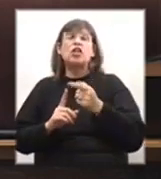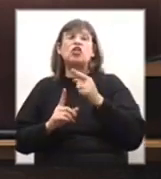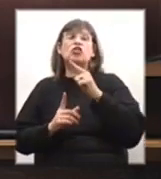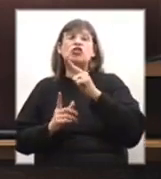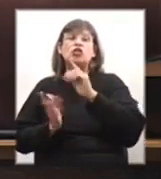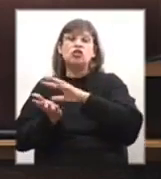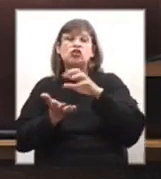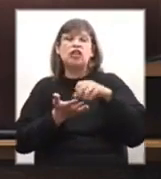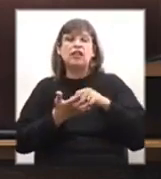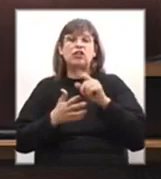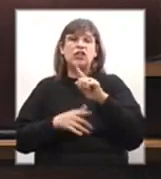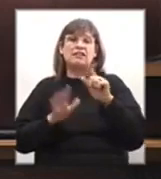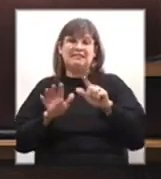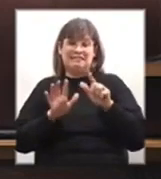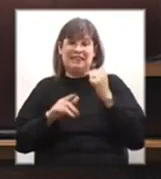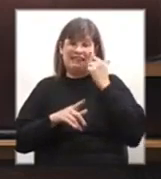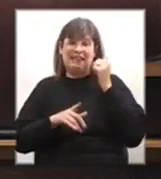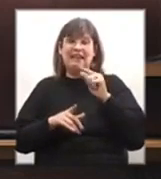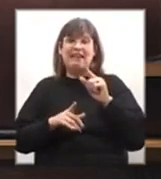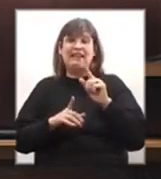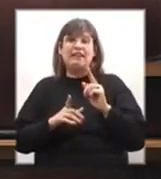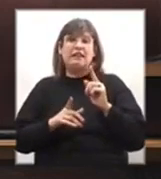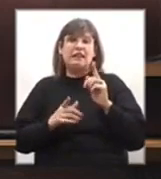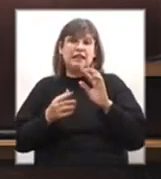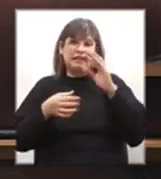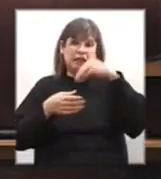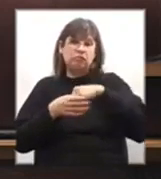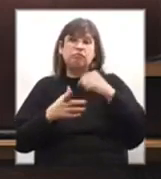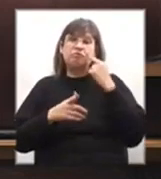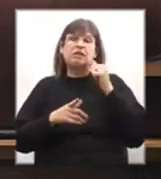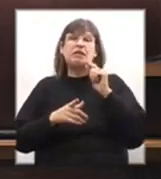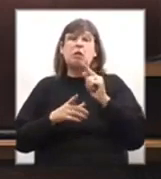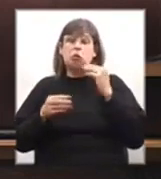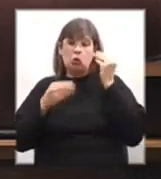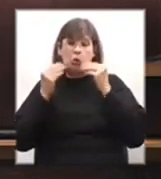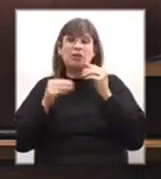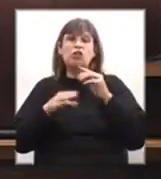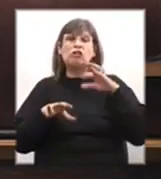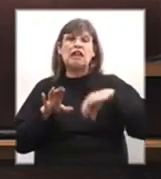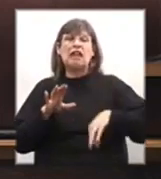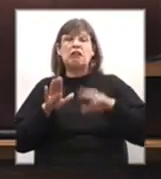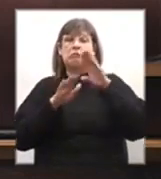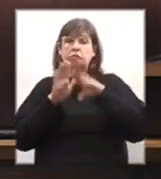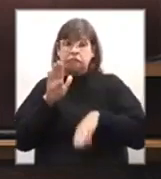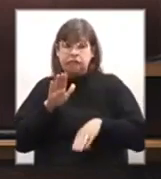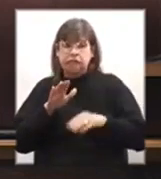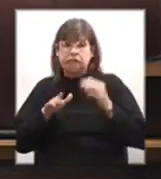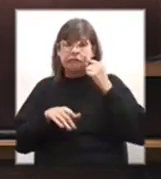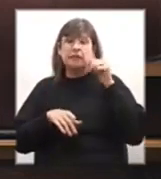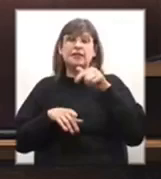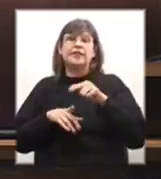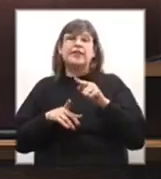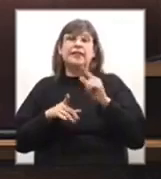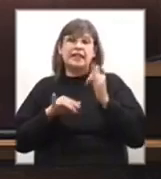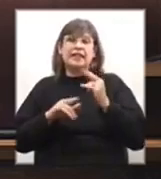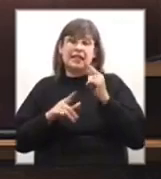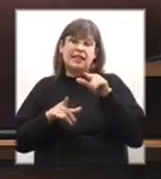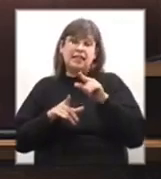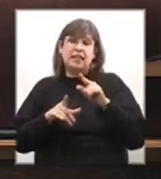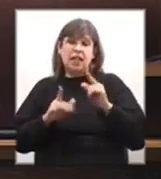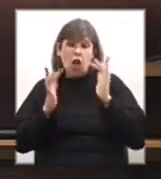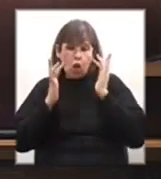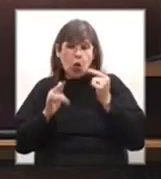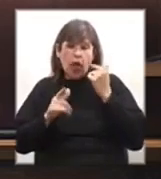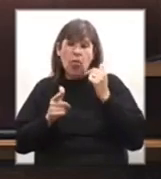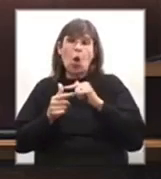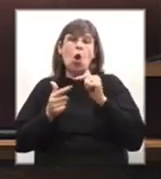departamento relacionados a una preocupación de bajos salarios que están teniendo educadores, educadoras,